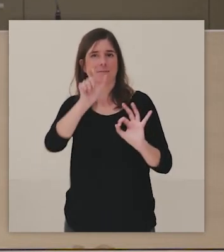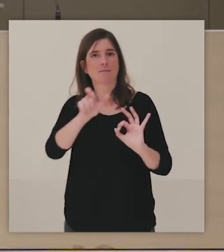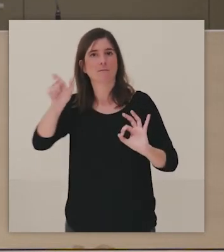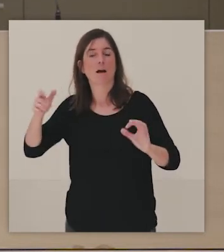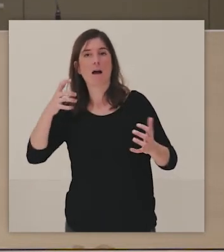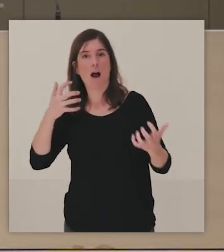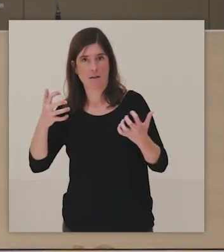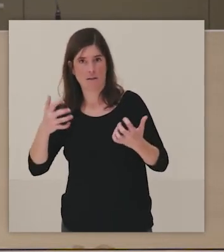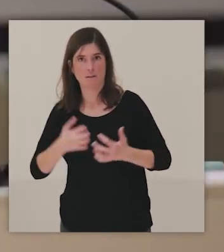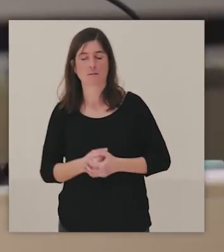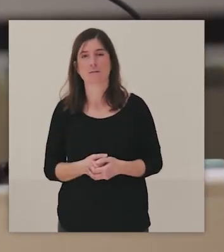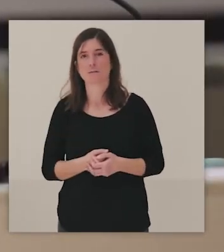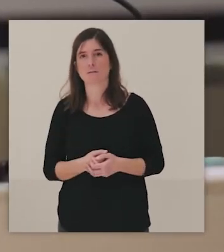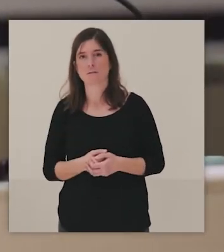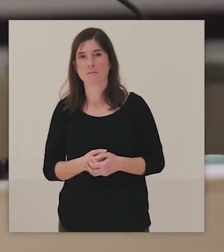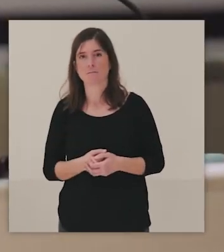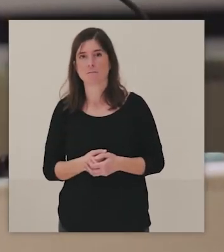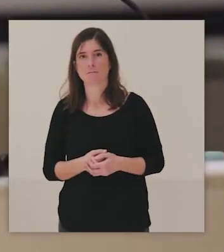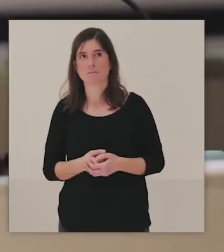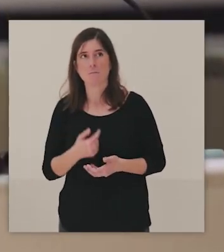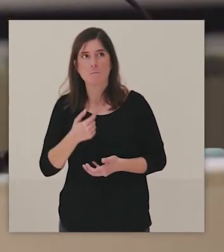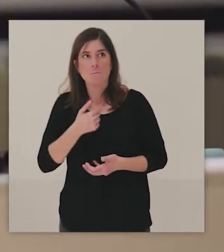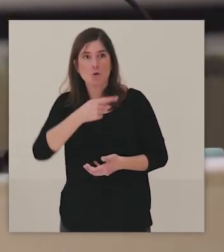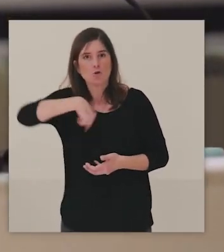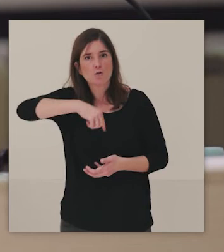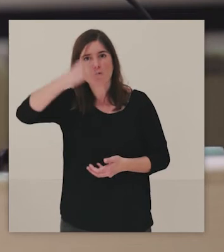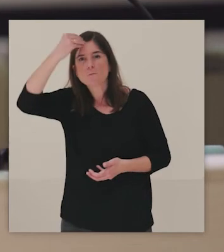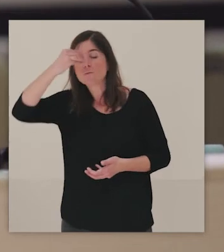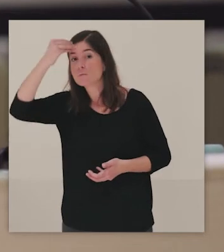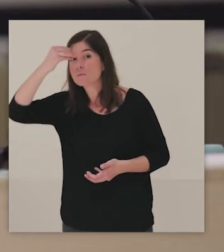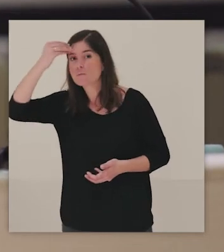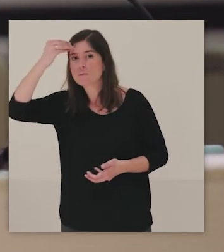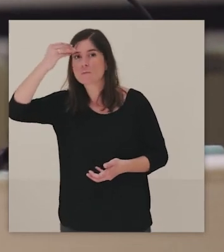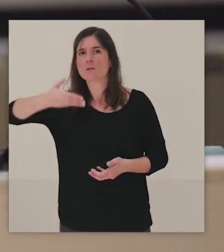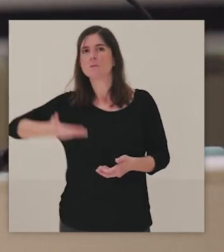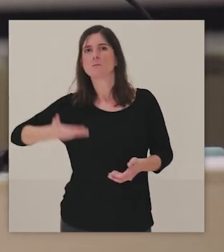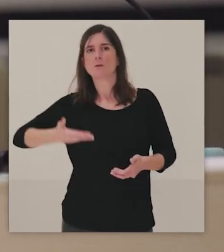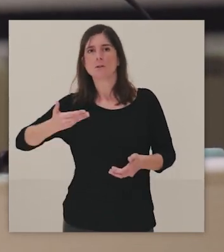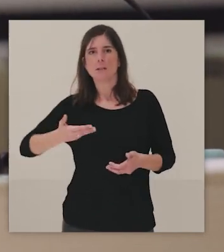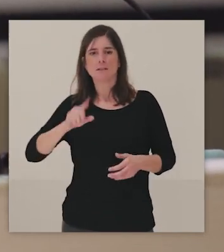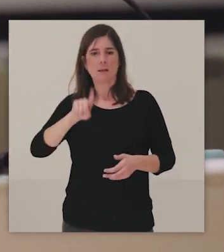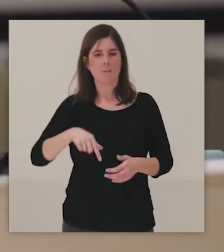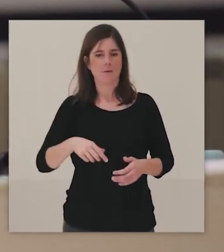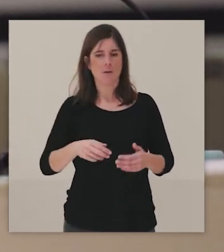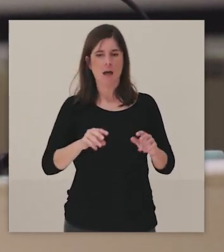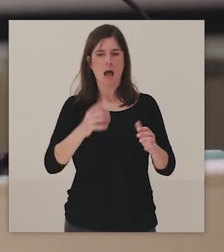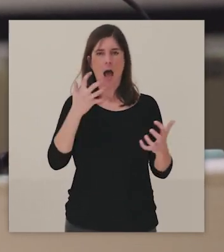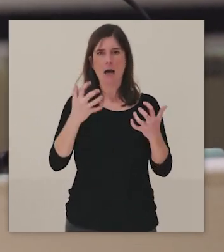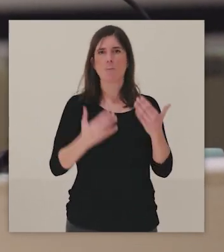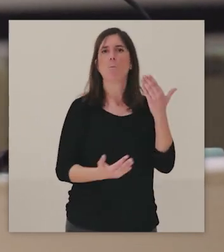artistas. Y nos parecía que era importante incorporar la creación